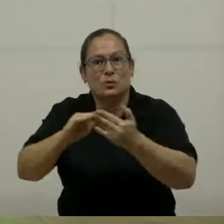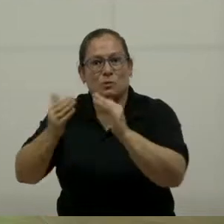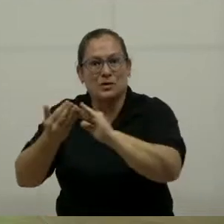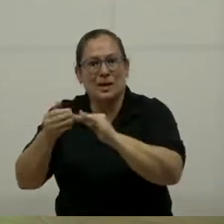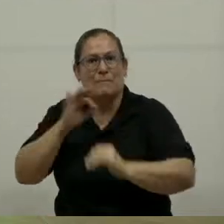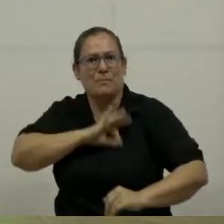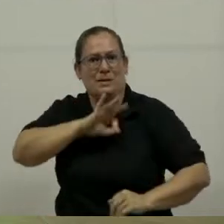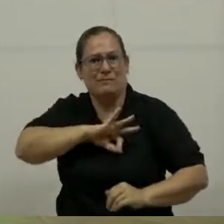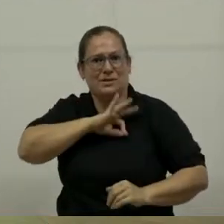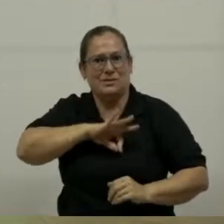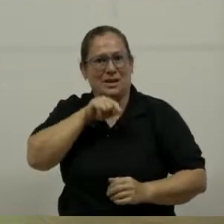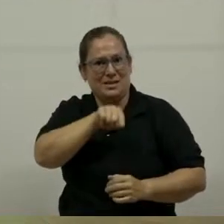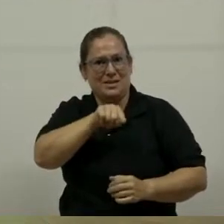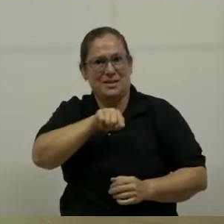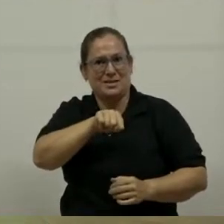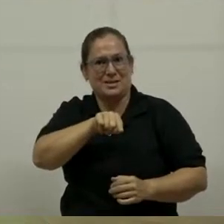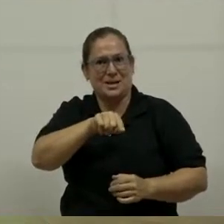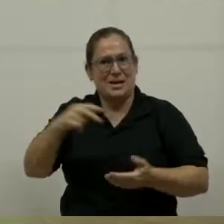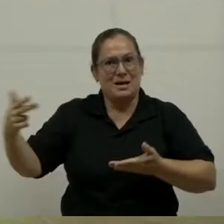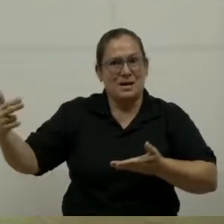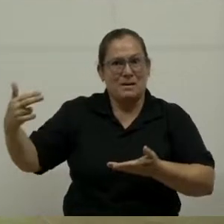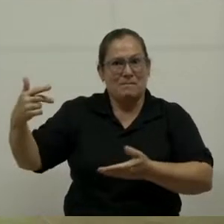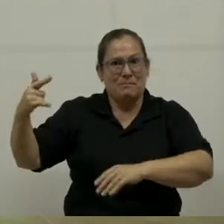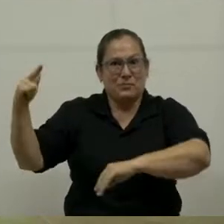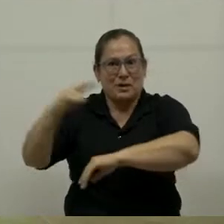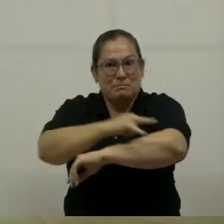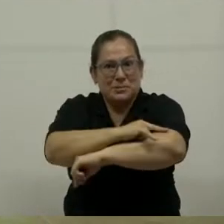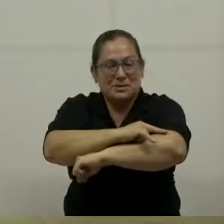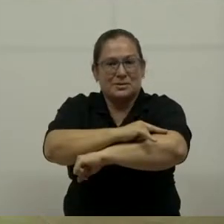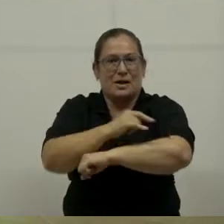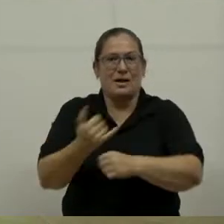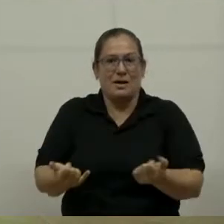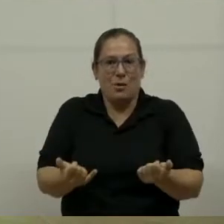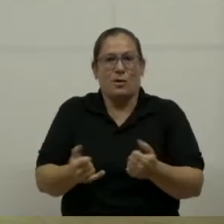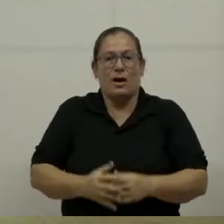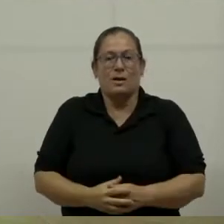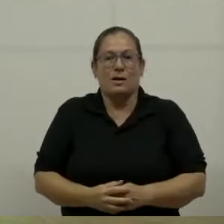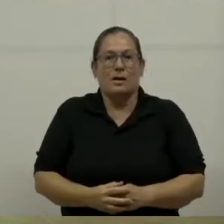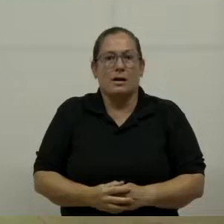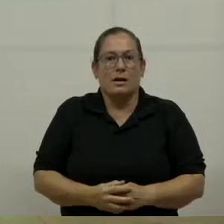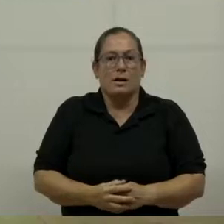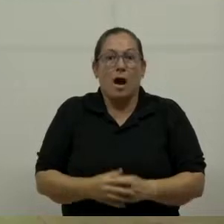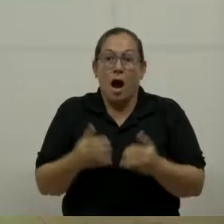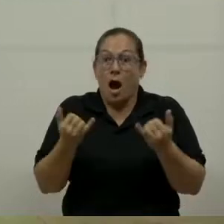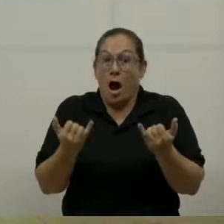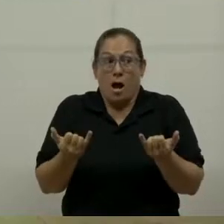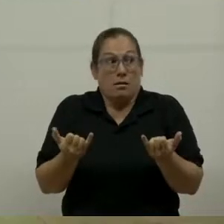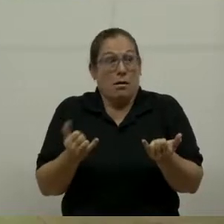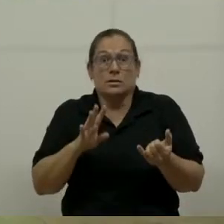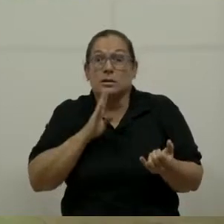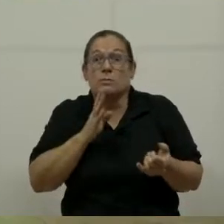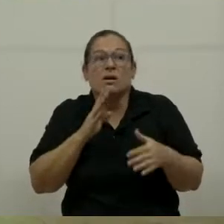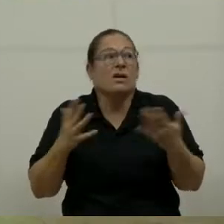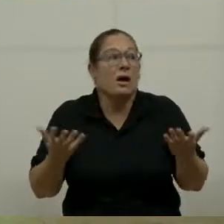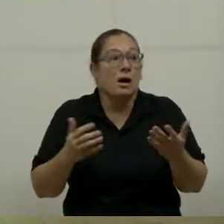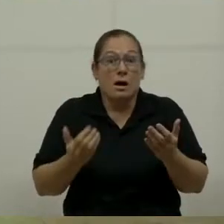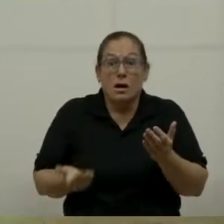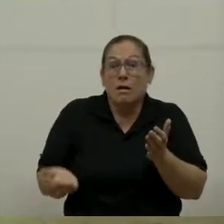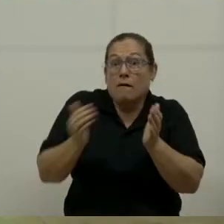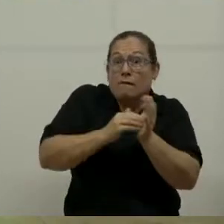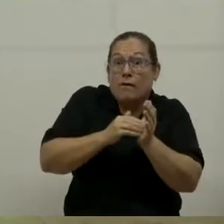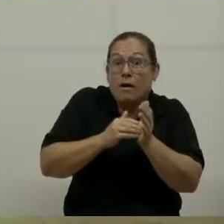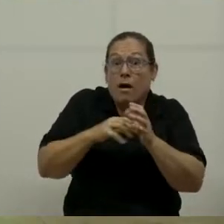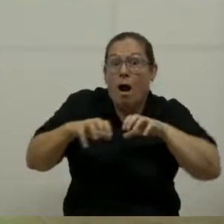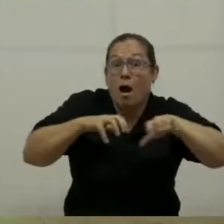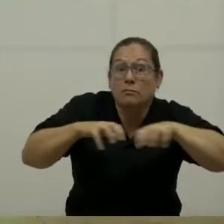se benefician de ese turista que está llegando a visitar nuestros parques nacionales. Si es que aquí estamos hablando no solamente de reactivar el turismo,